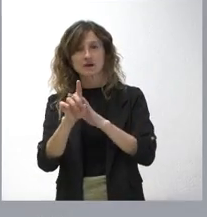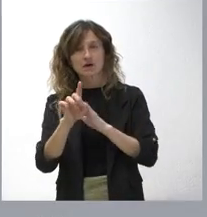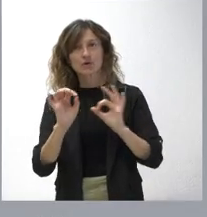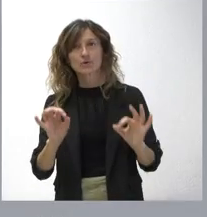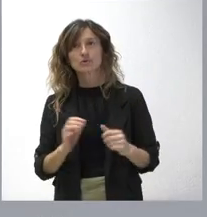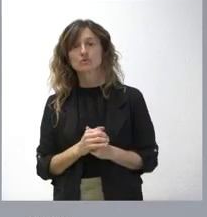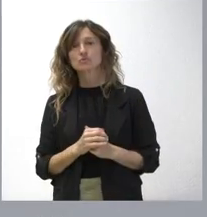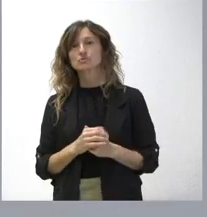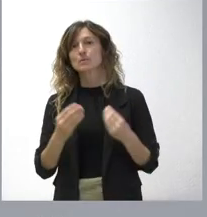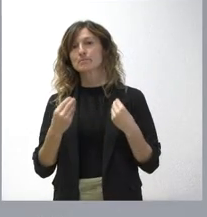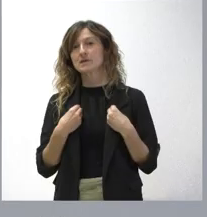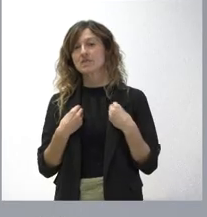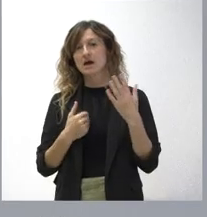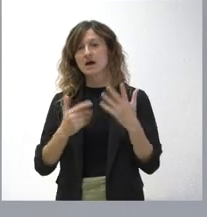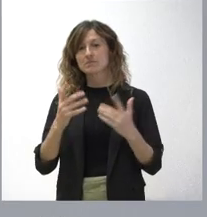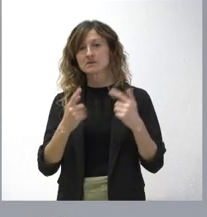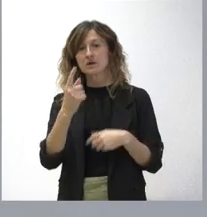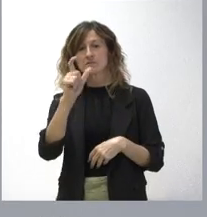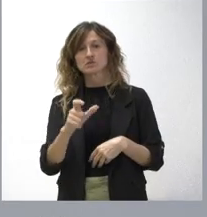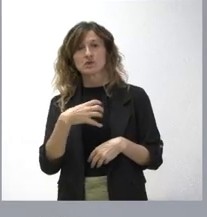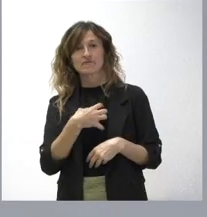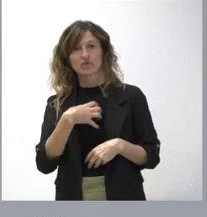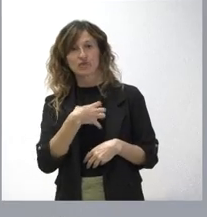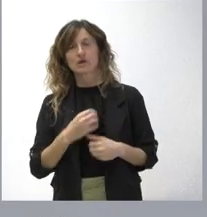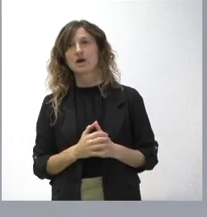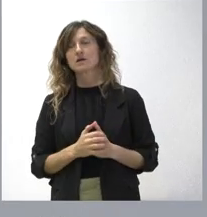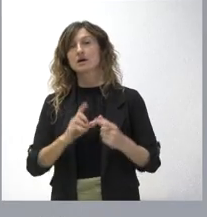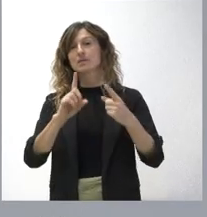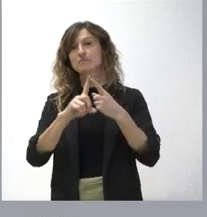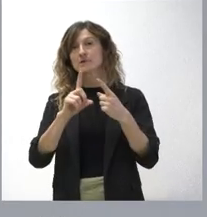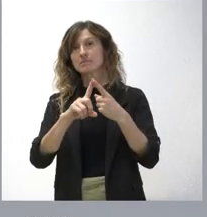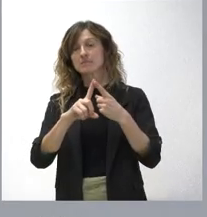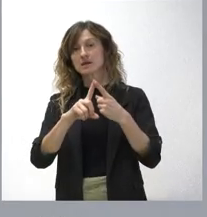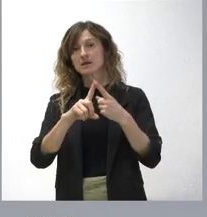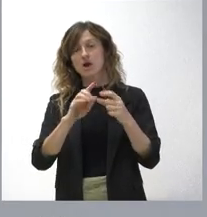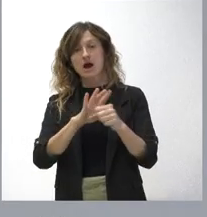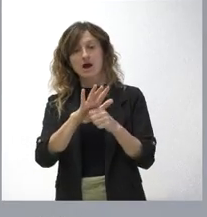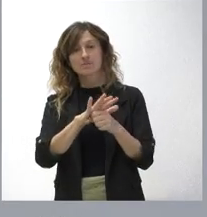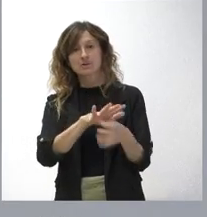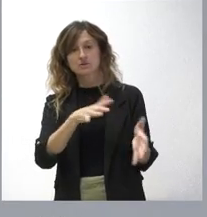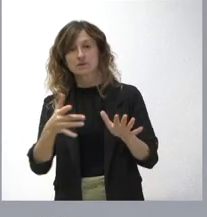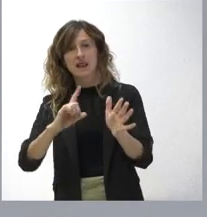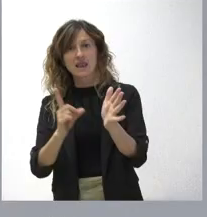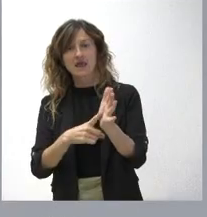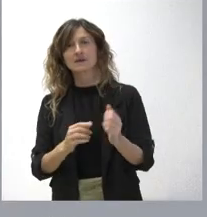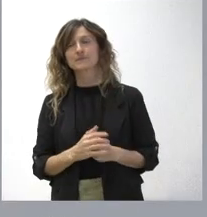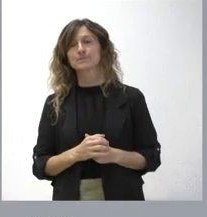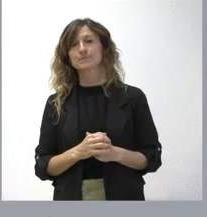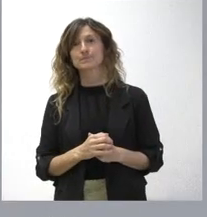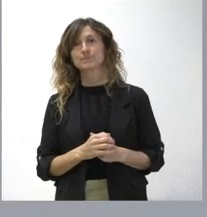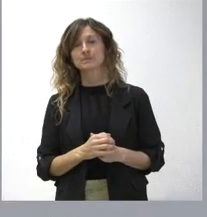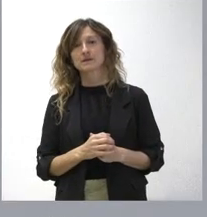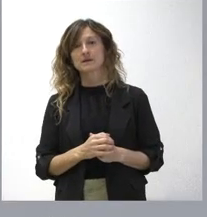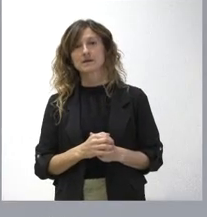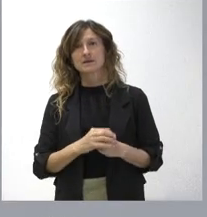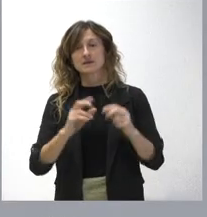vida administrativa de un funcionario. En primer lugar, respecto a su ámbito de aplicación, el de la ley, a diferencia de la